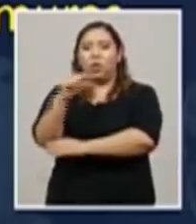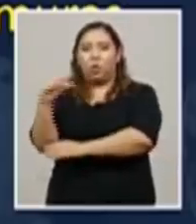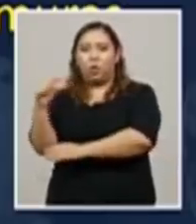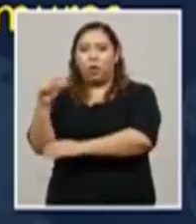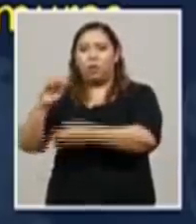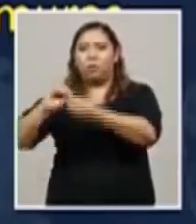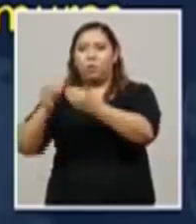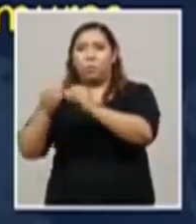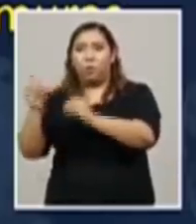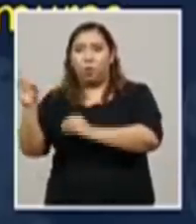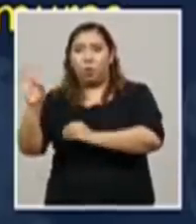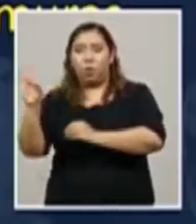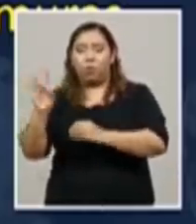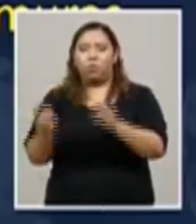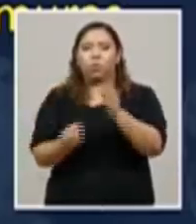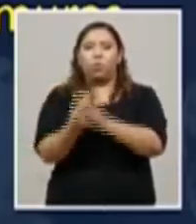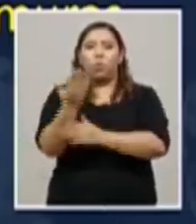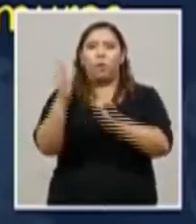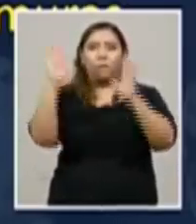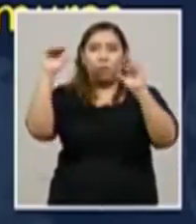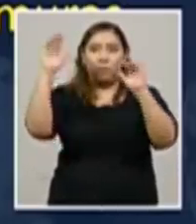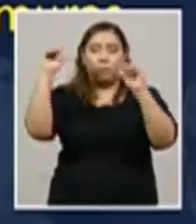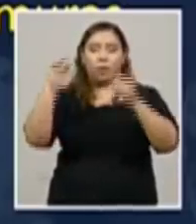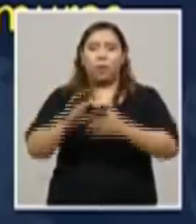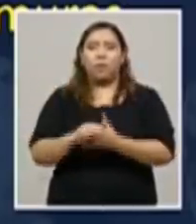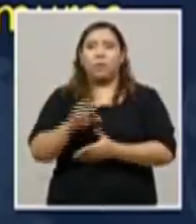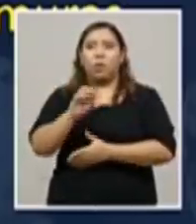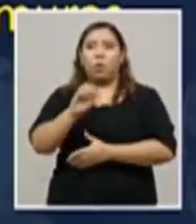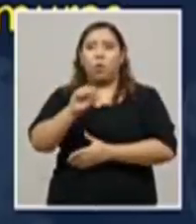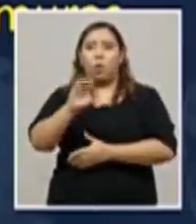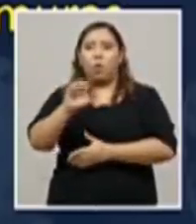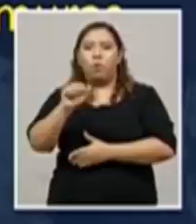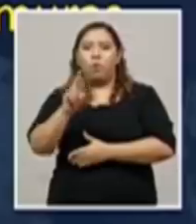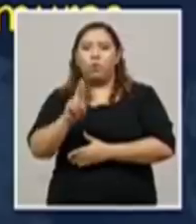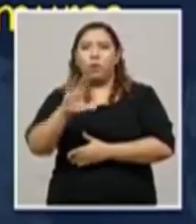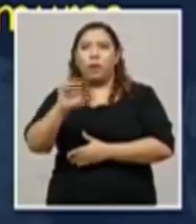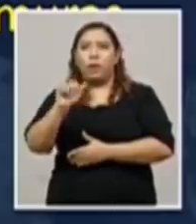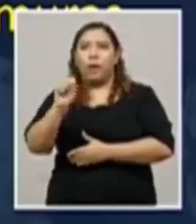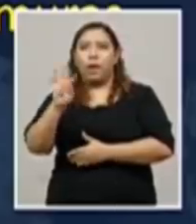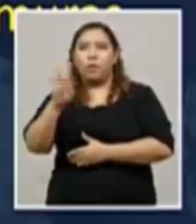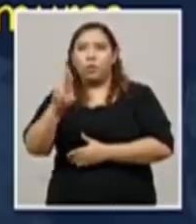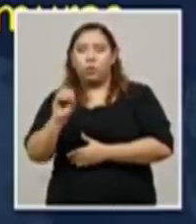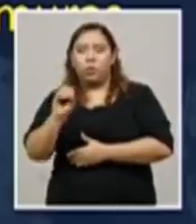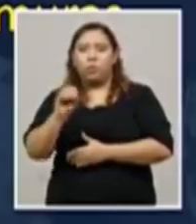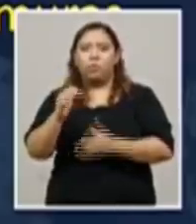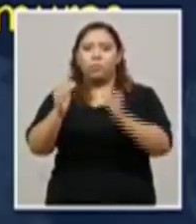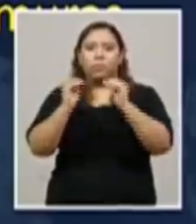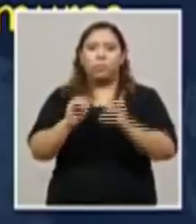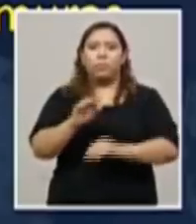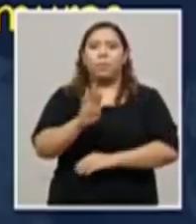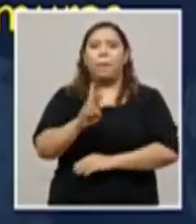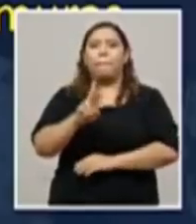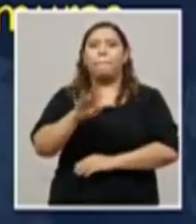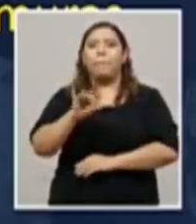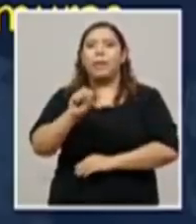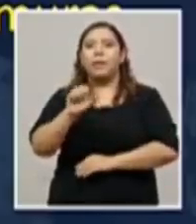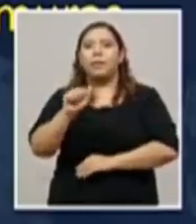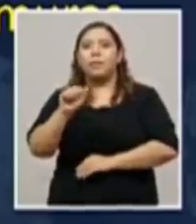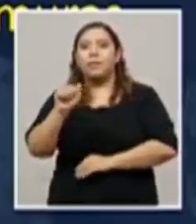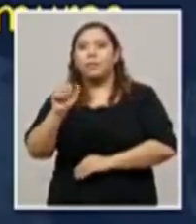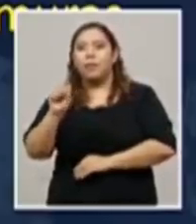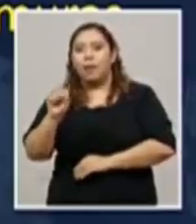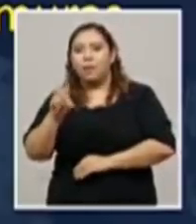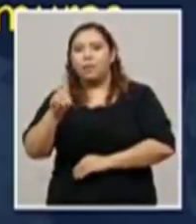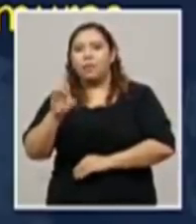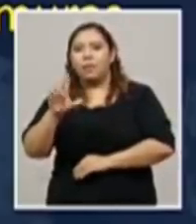Zona 8. Colonia Nueva Esperanza. Colonia Óscar Castro. Colonia Brisas del